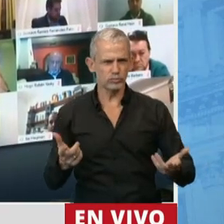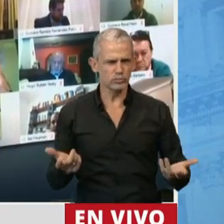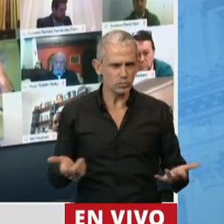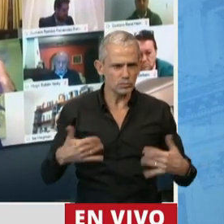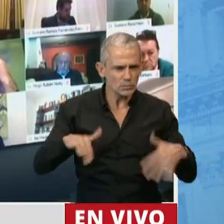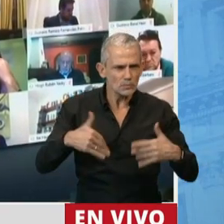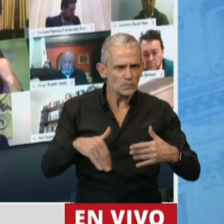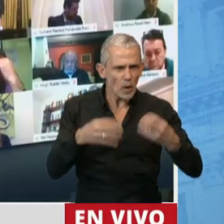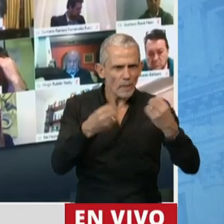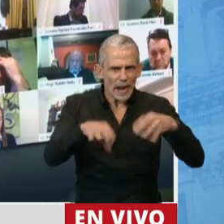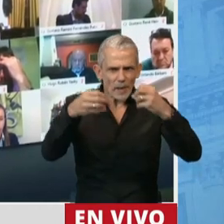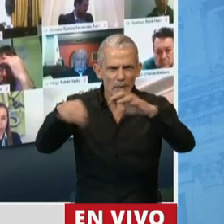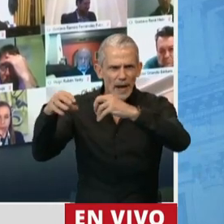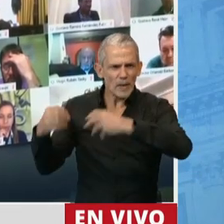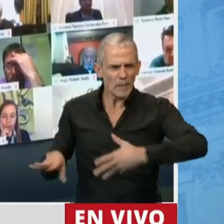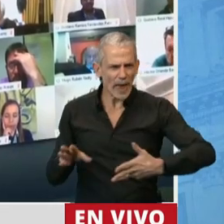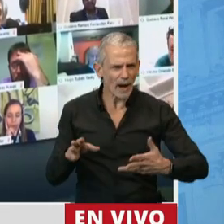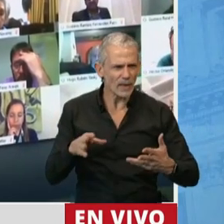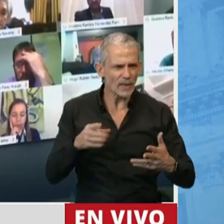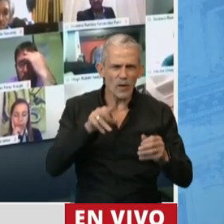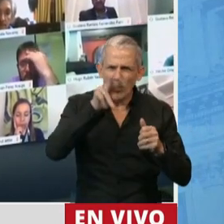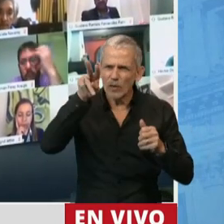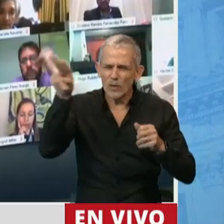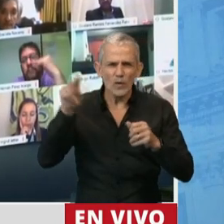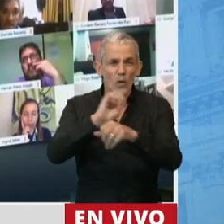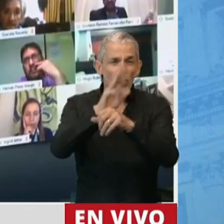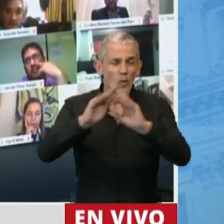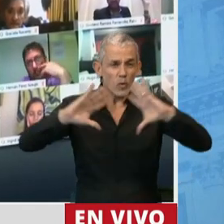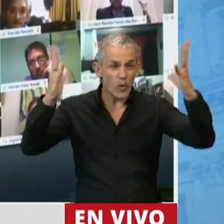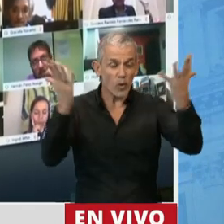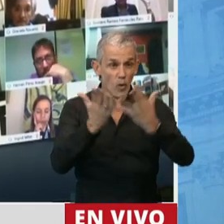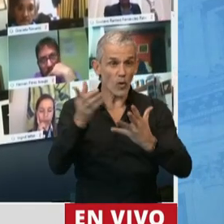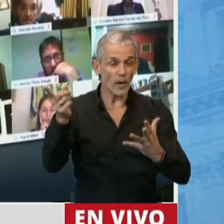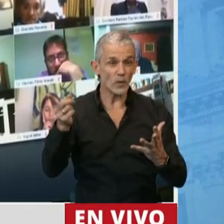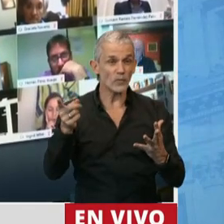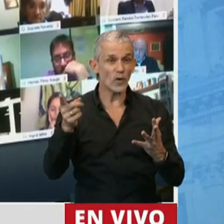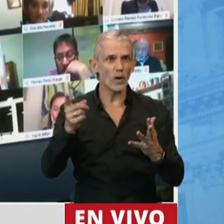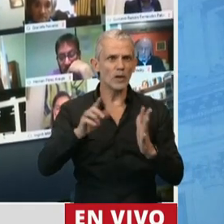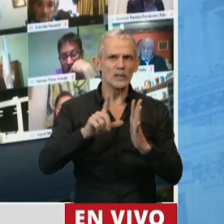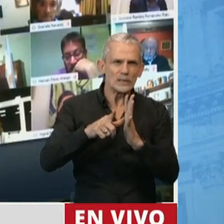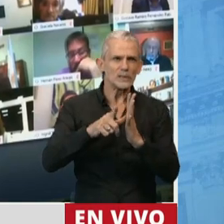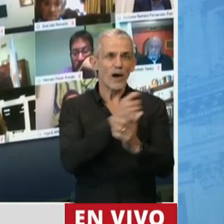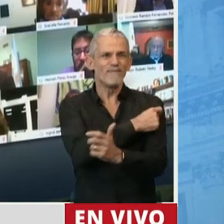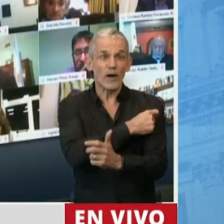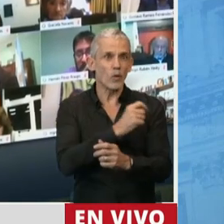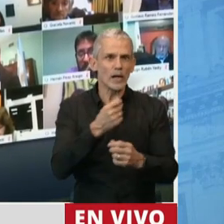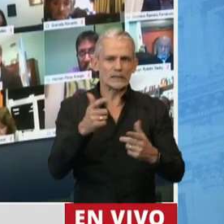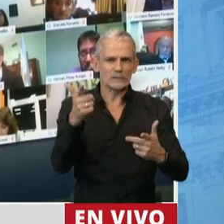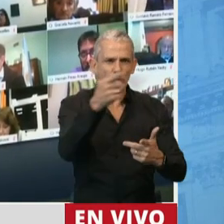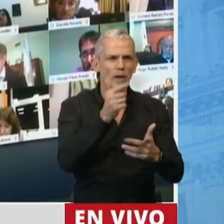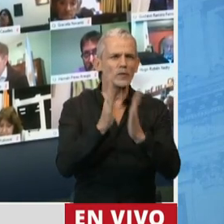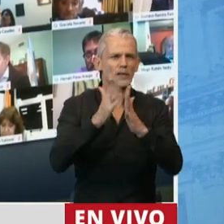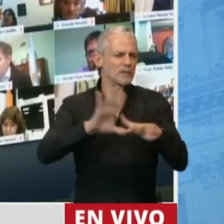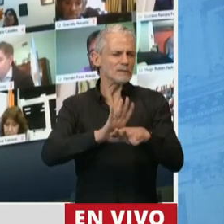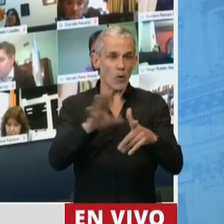cada vez que nos adentramos más en esta pandemia cada vez que tardamos más en encontrar la vacuna o un tratamiento